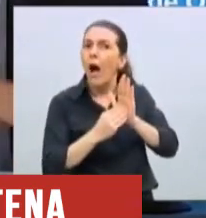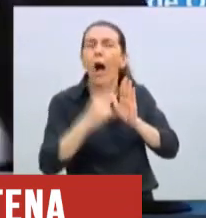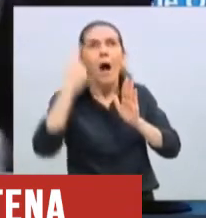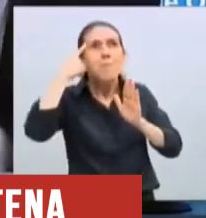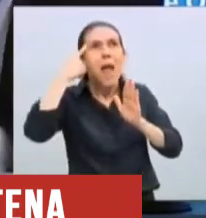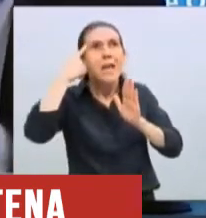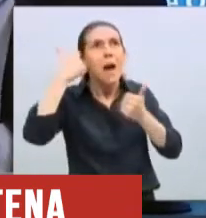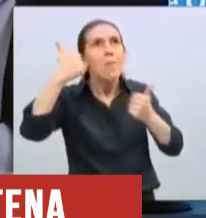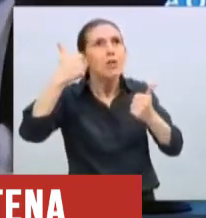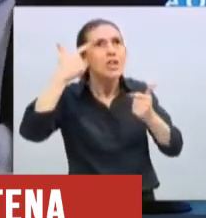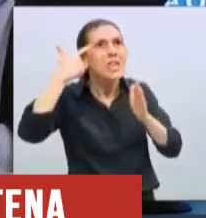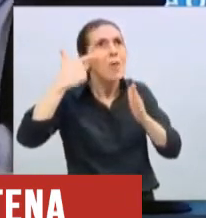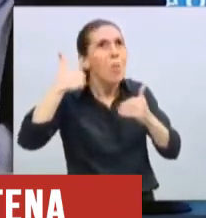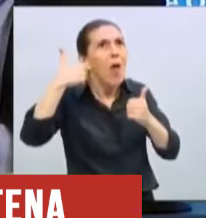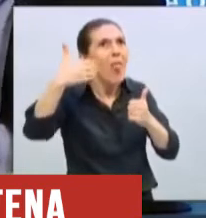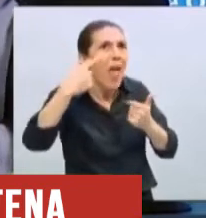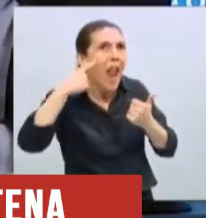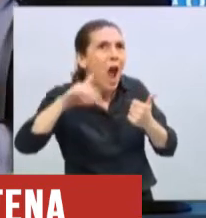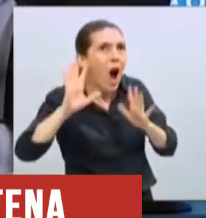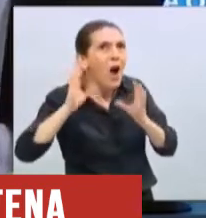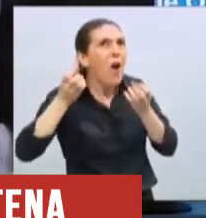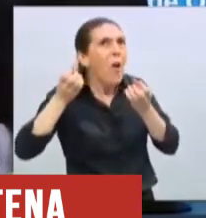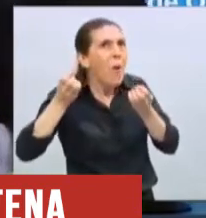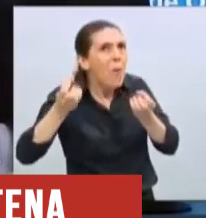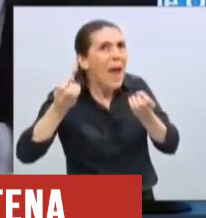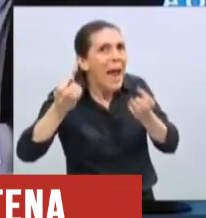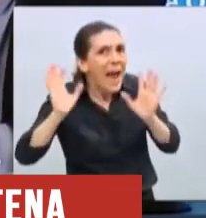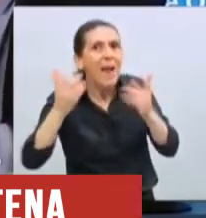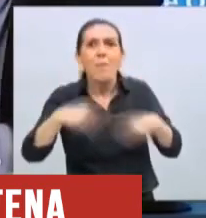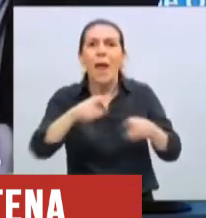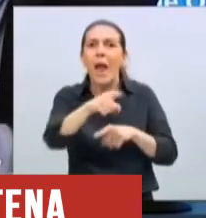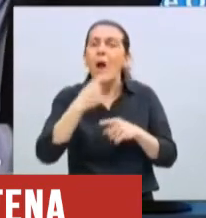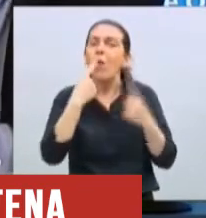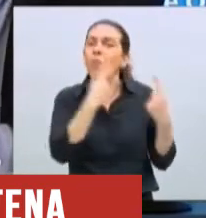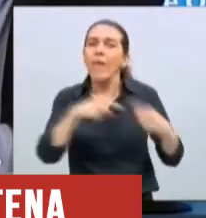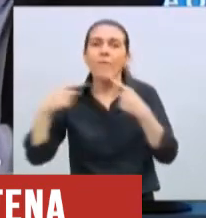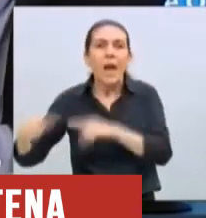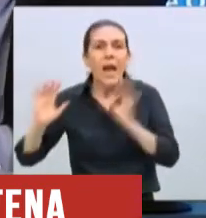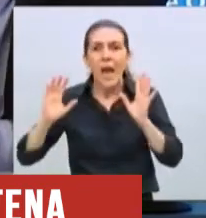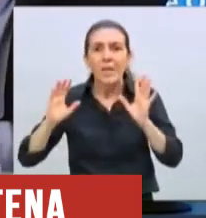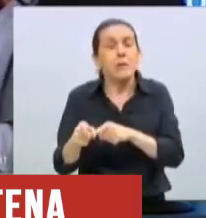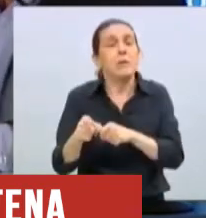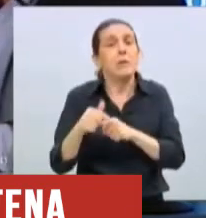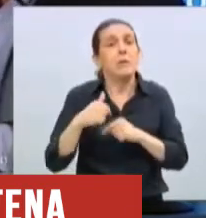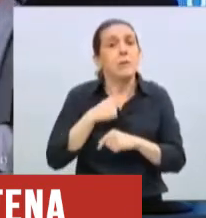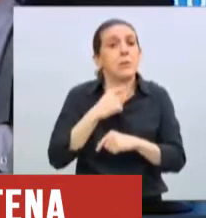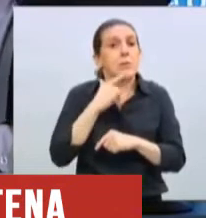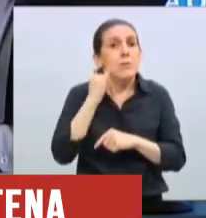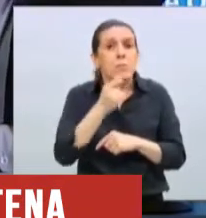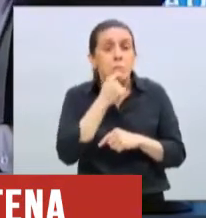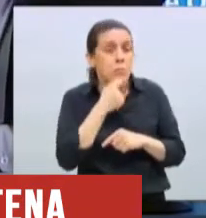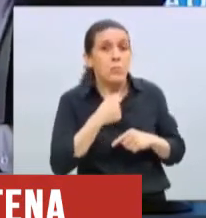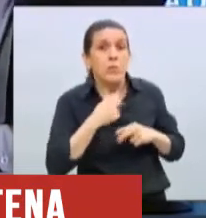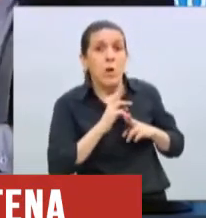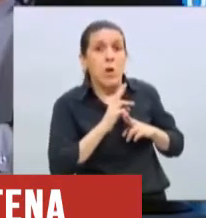de un resultado muy fuerte, pero obviamente distinta es la situación en el conurbano. Toda autorización